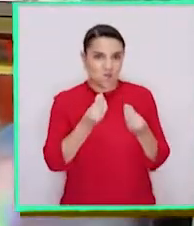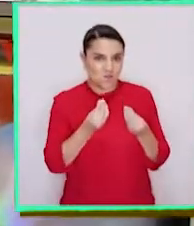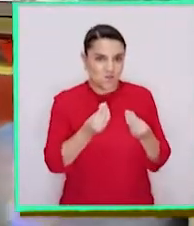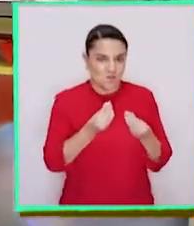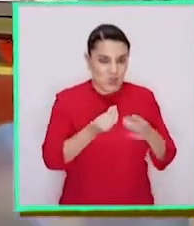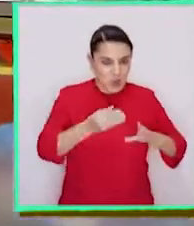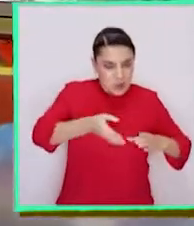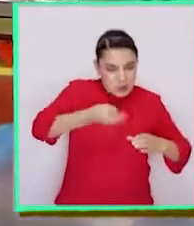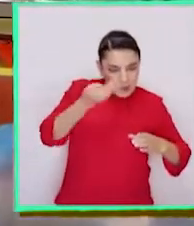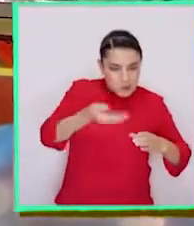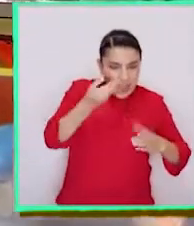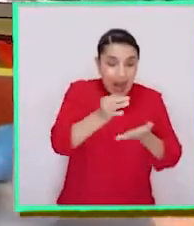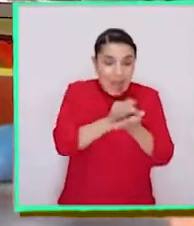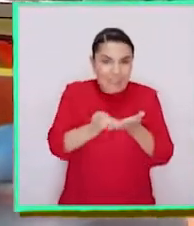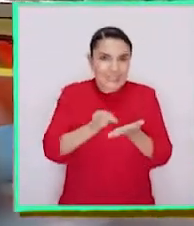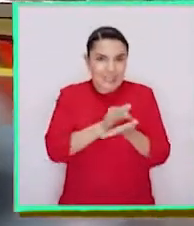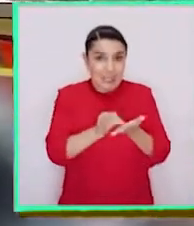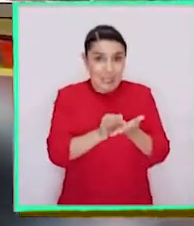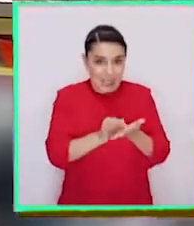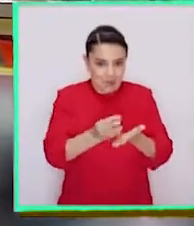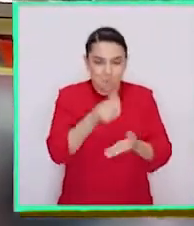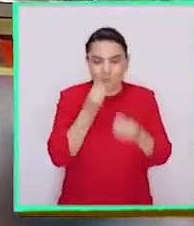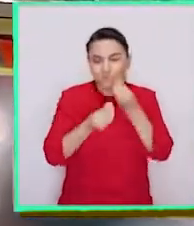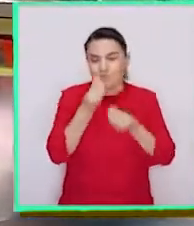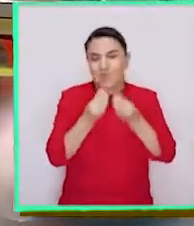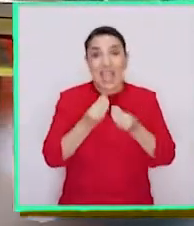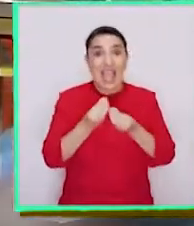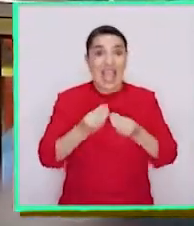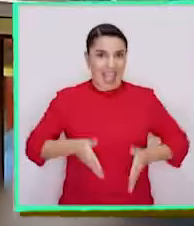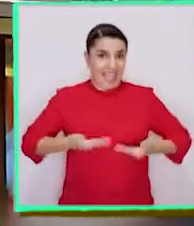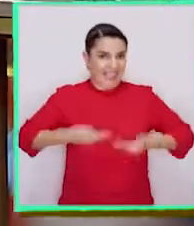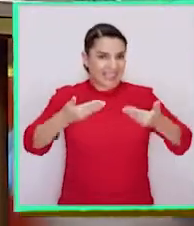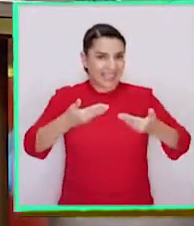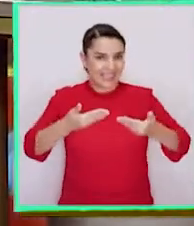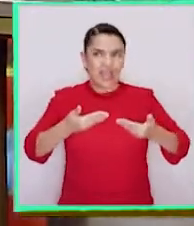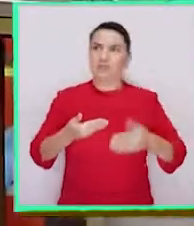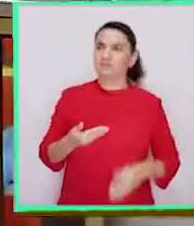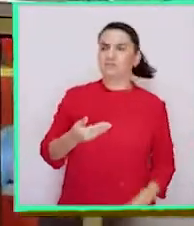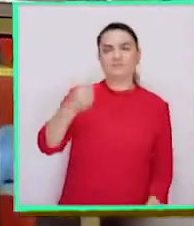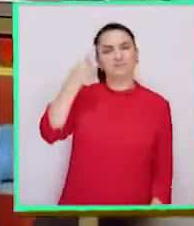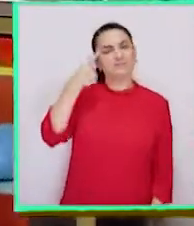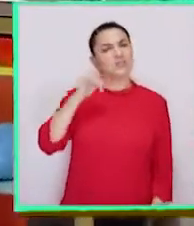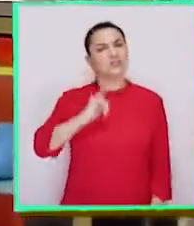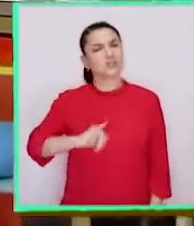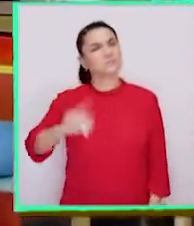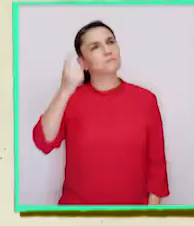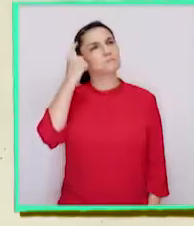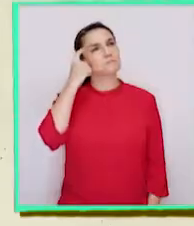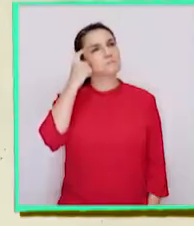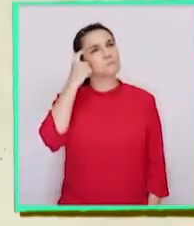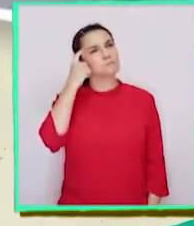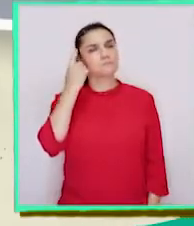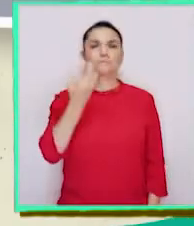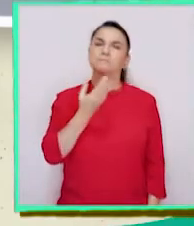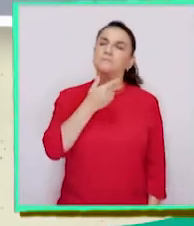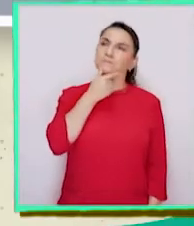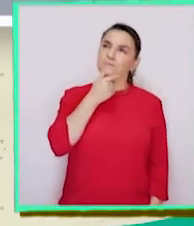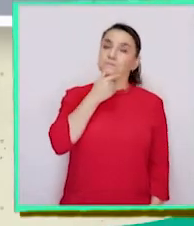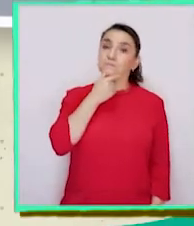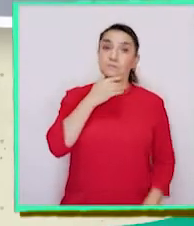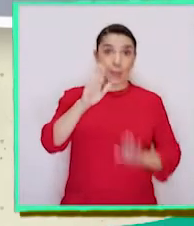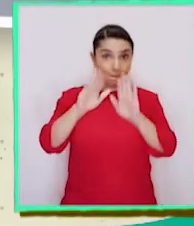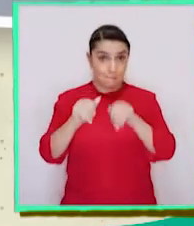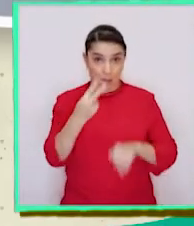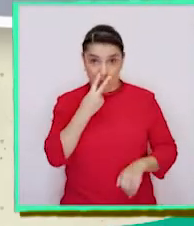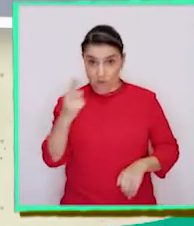plato de lentejas siempre recupero las energías. Ah, hay algo que siempre me ha dado curiosidad. Tal como ven en